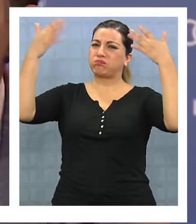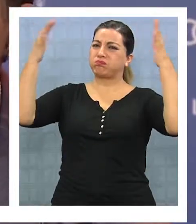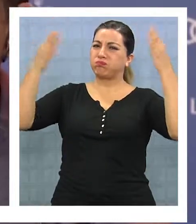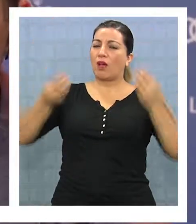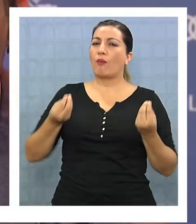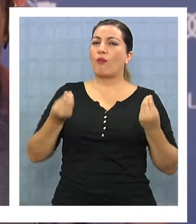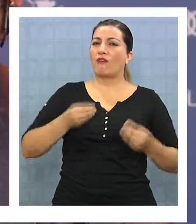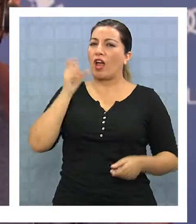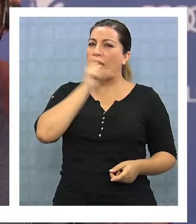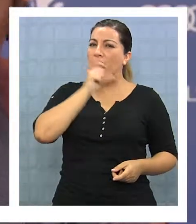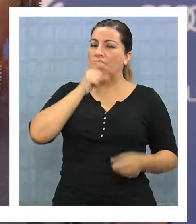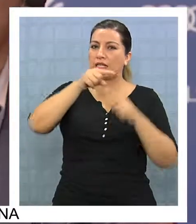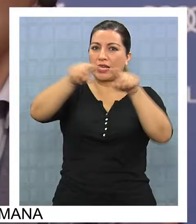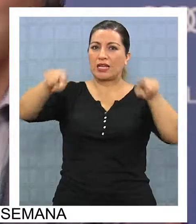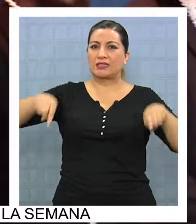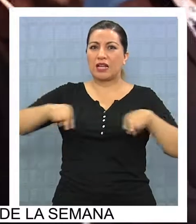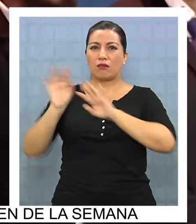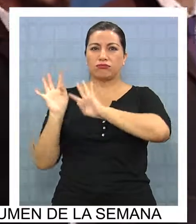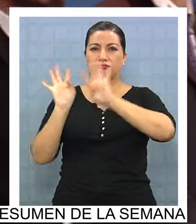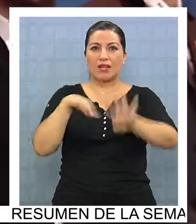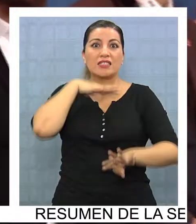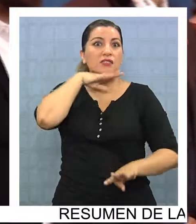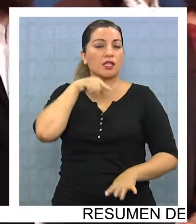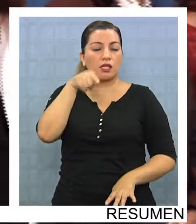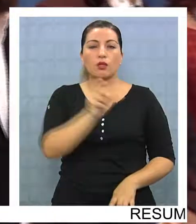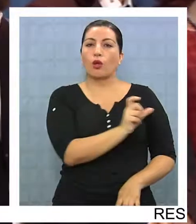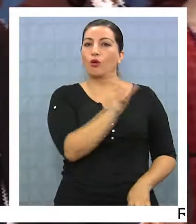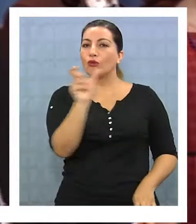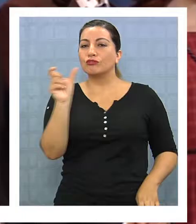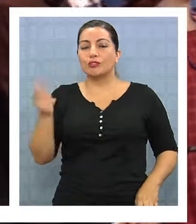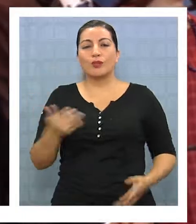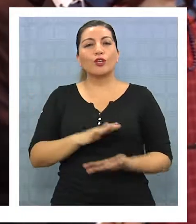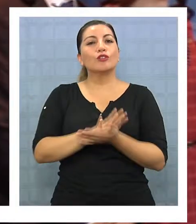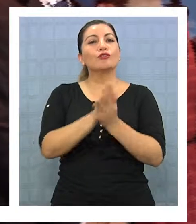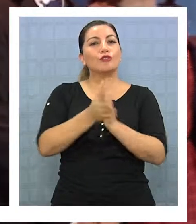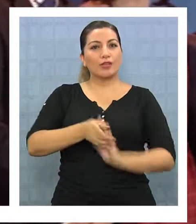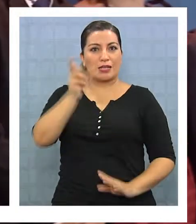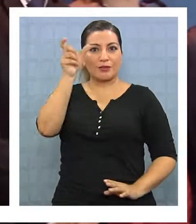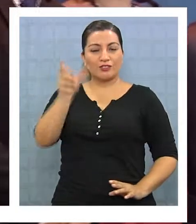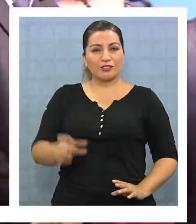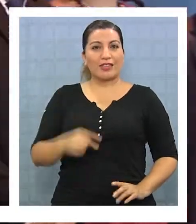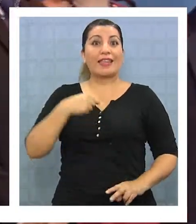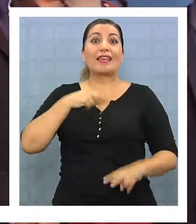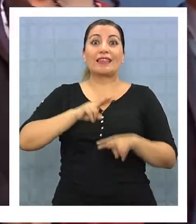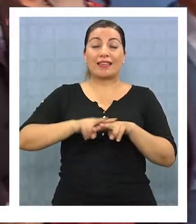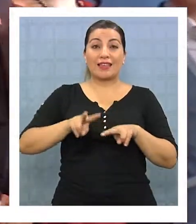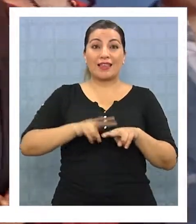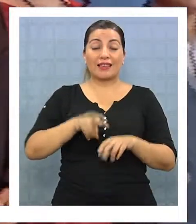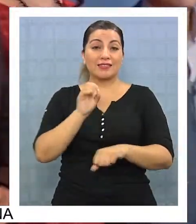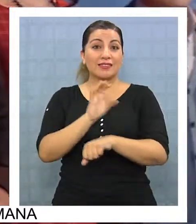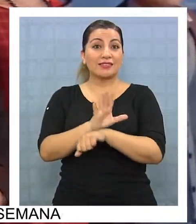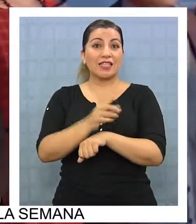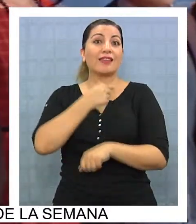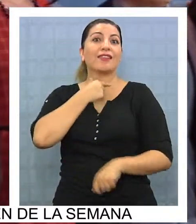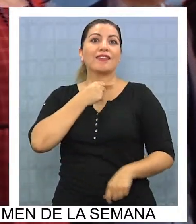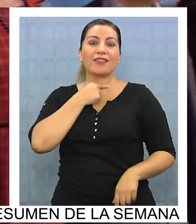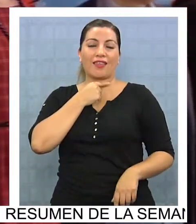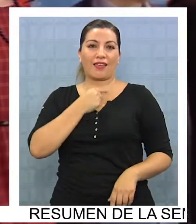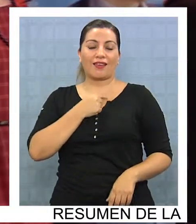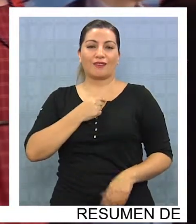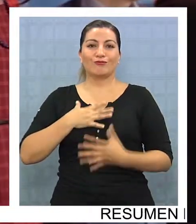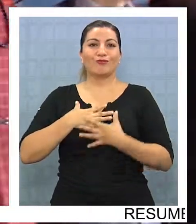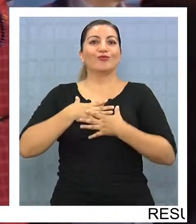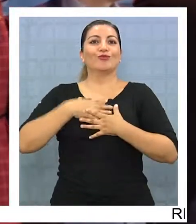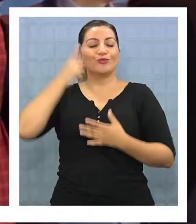y salas llenas, conceptos que seguramente todo realizador, artista o cineasta chileno aspira. Paso a